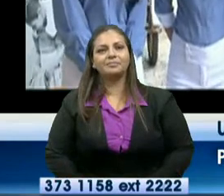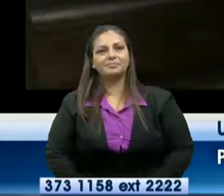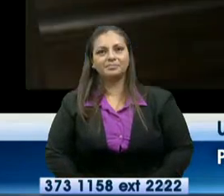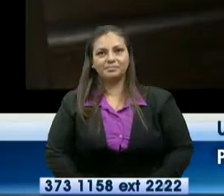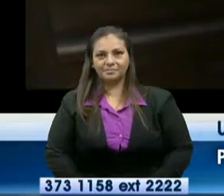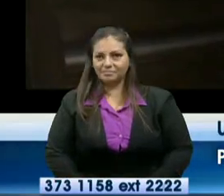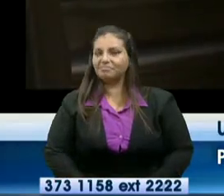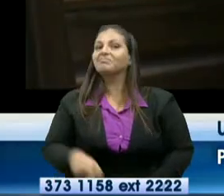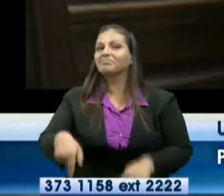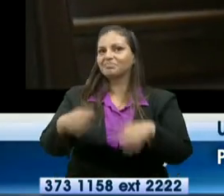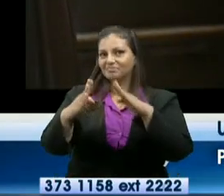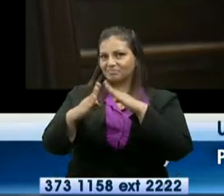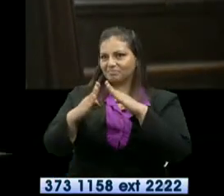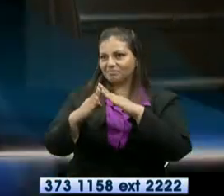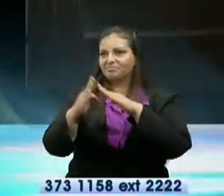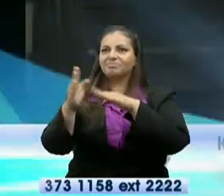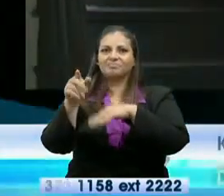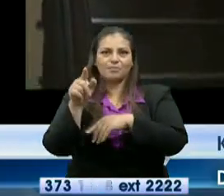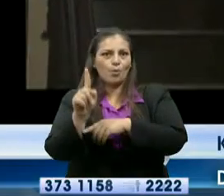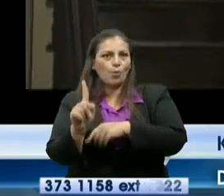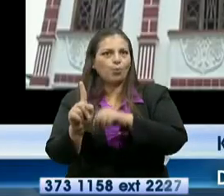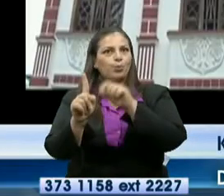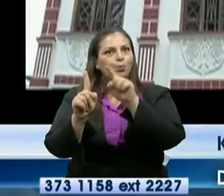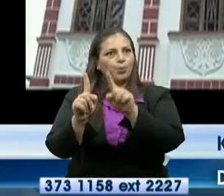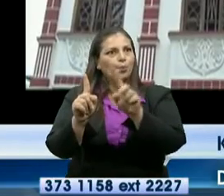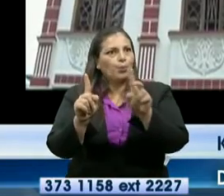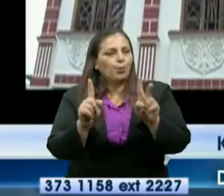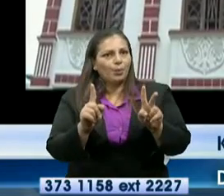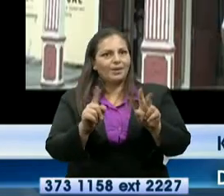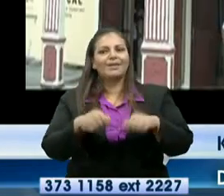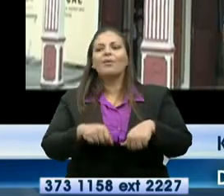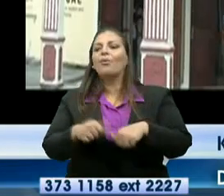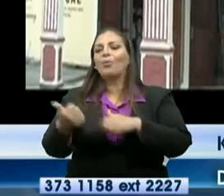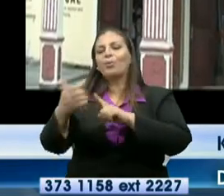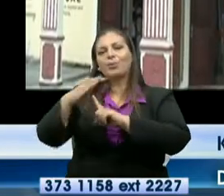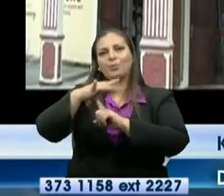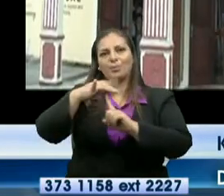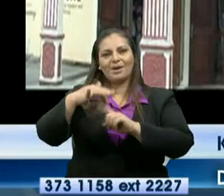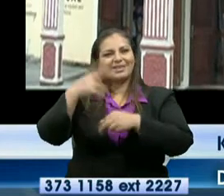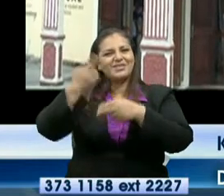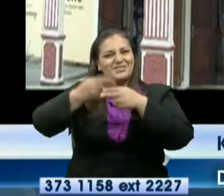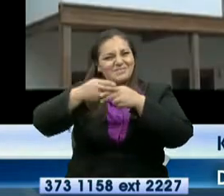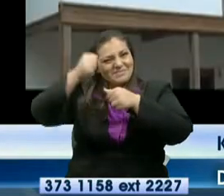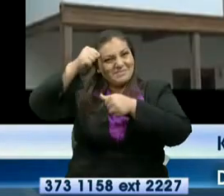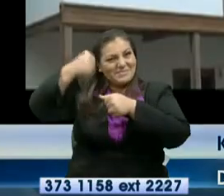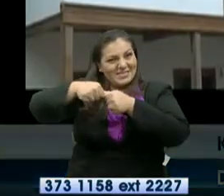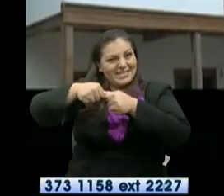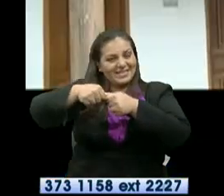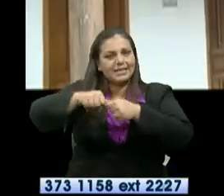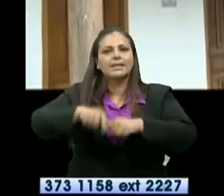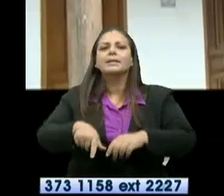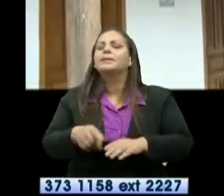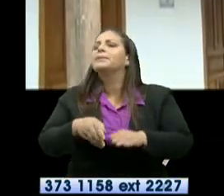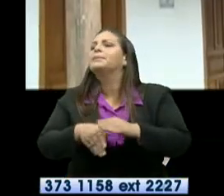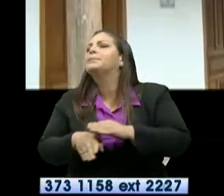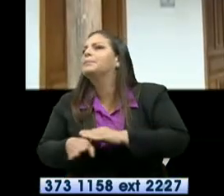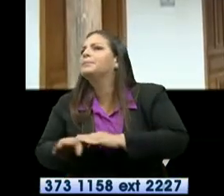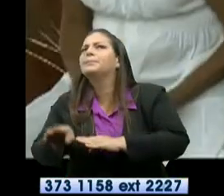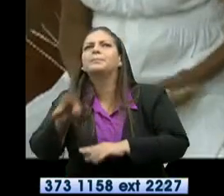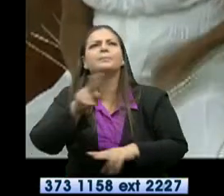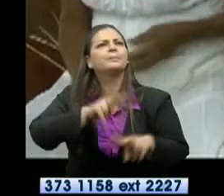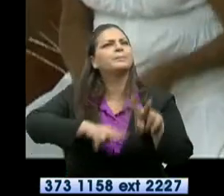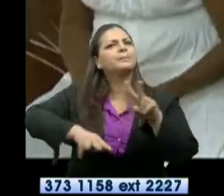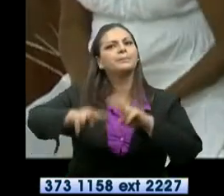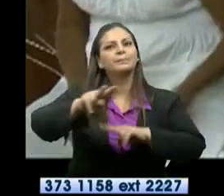nuestra Casa Ceballos Arizana, así también como el Parque La Memoria, que tenemos hoy día justamente dentro de este circuito patrimonial.